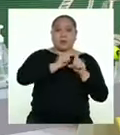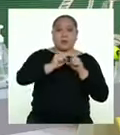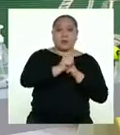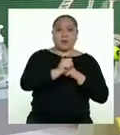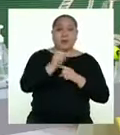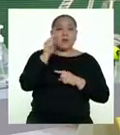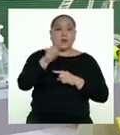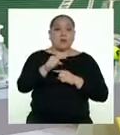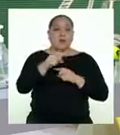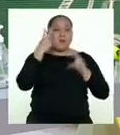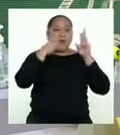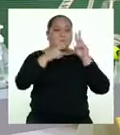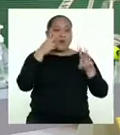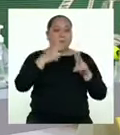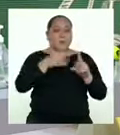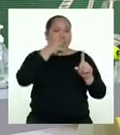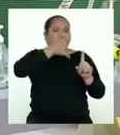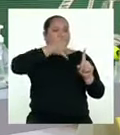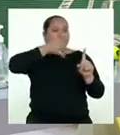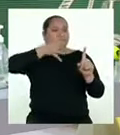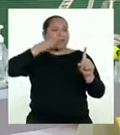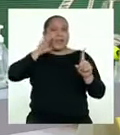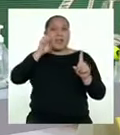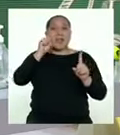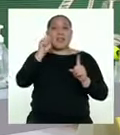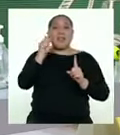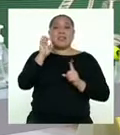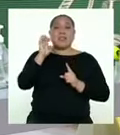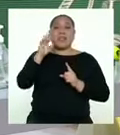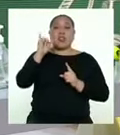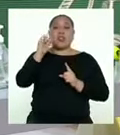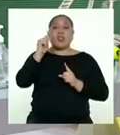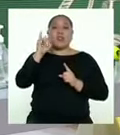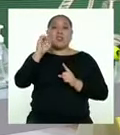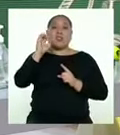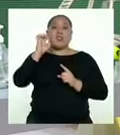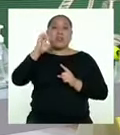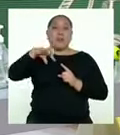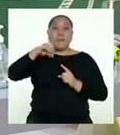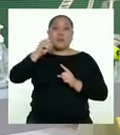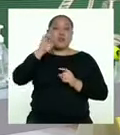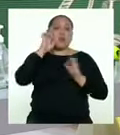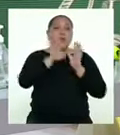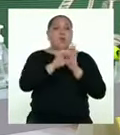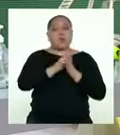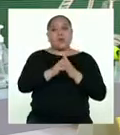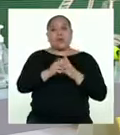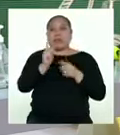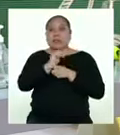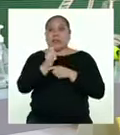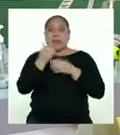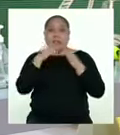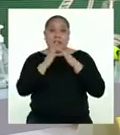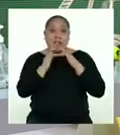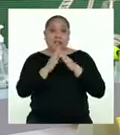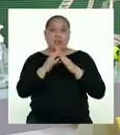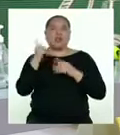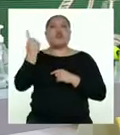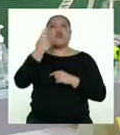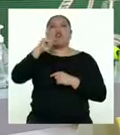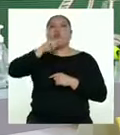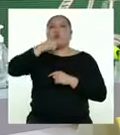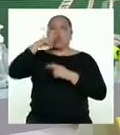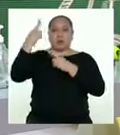aún nos regimos por estereotipos. Como que las tareas domésticas son responsabilidad de la mujer. Este consejo nos invita a